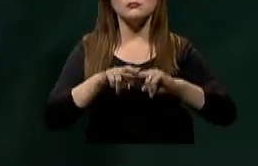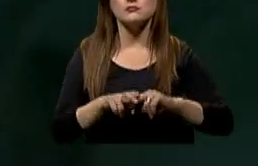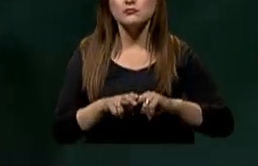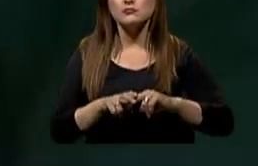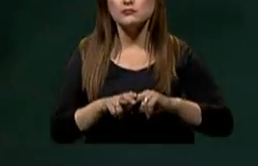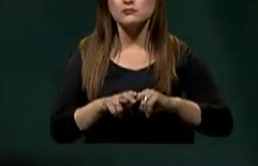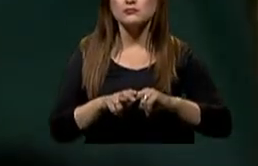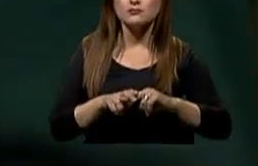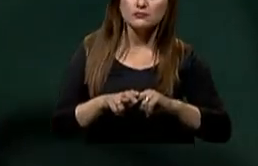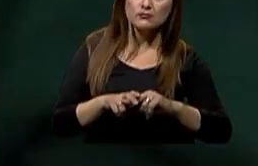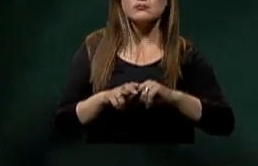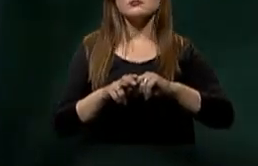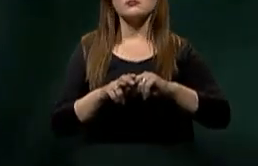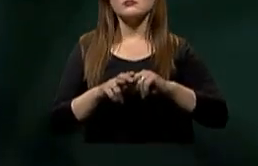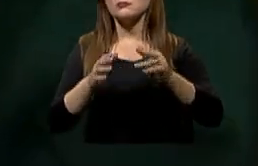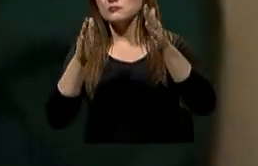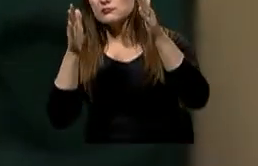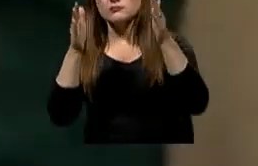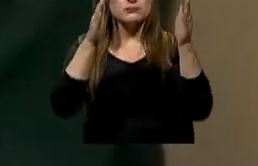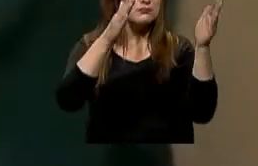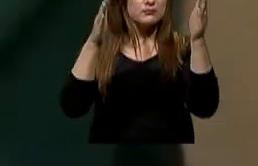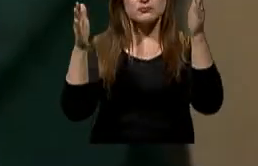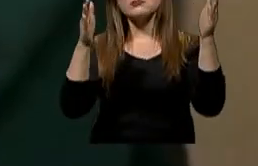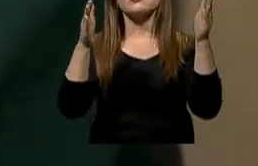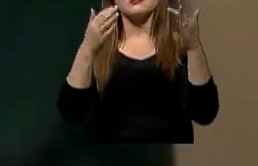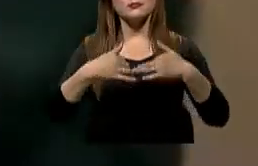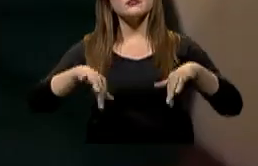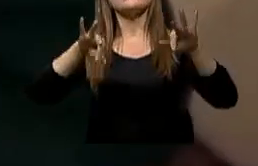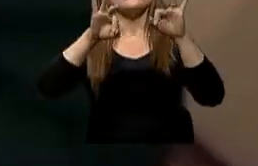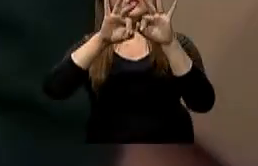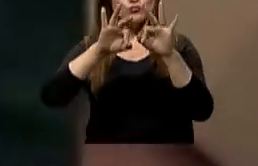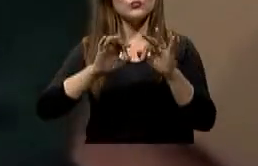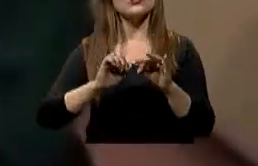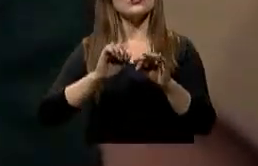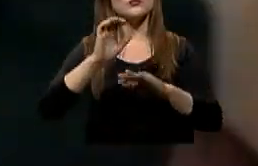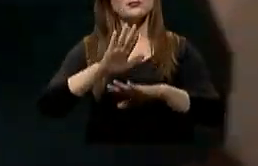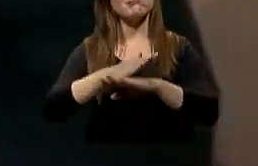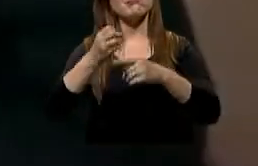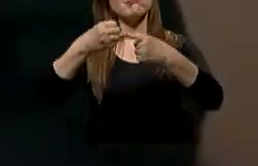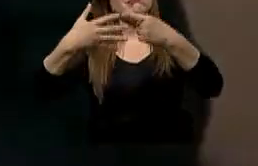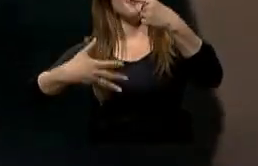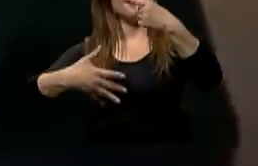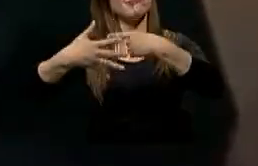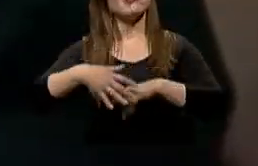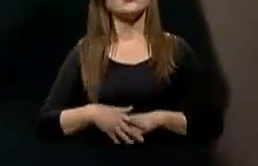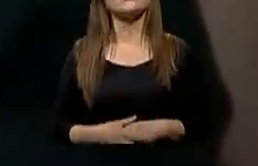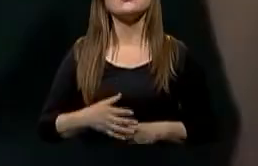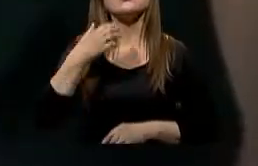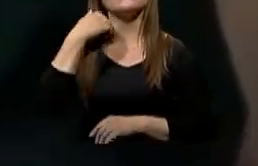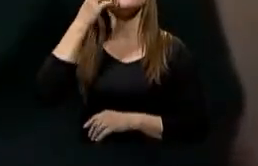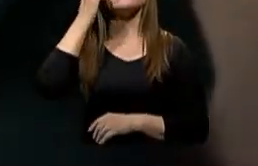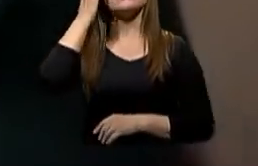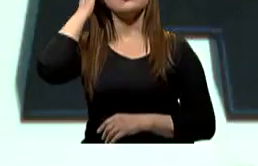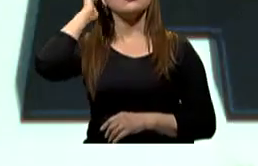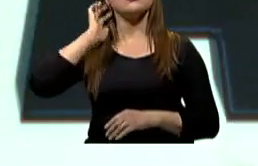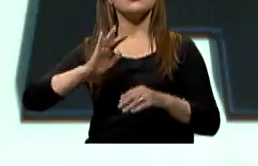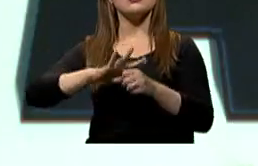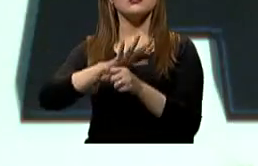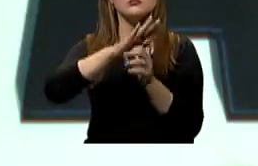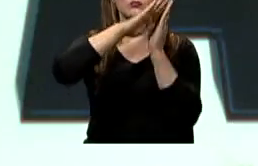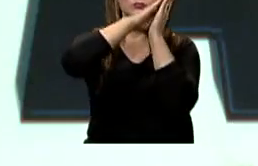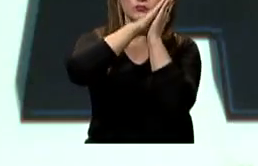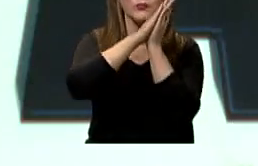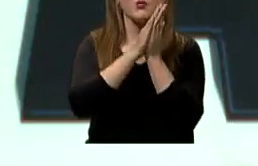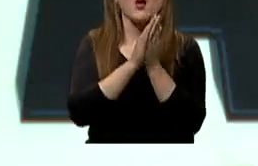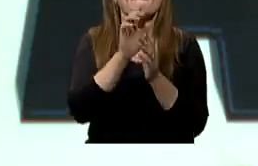concentración, de atención, son bastante importantes y son los principales signos de alarma. Hay otras cosas que pueden influir al sueño. Es la